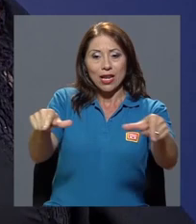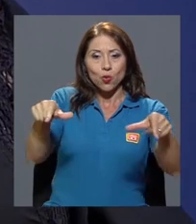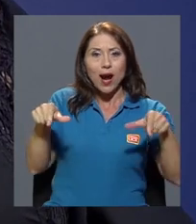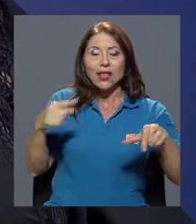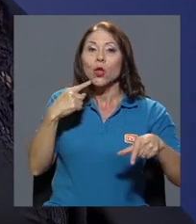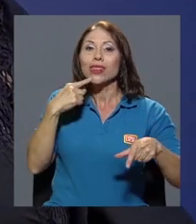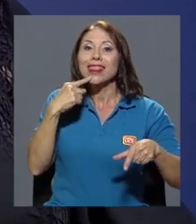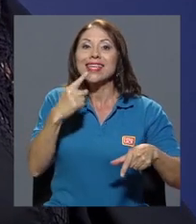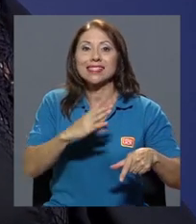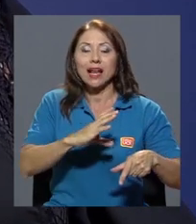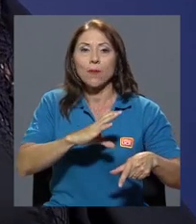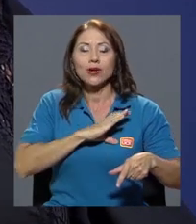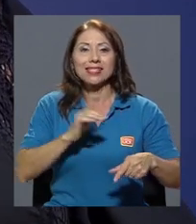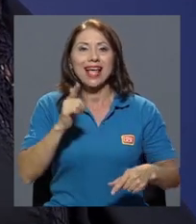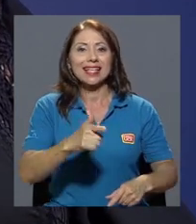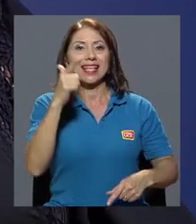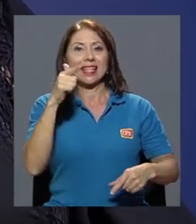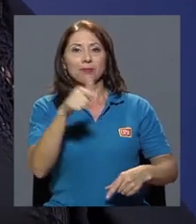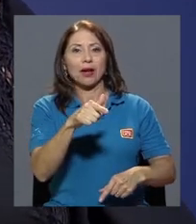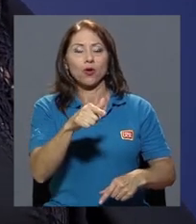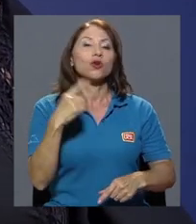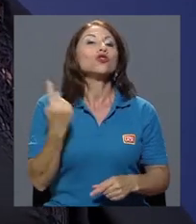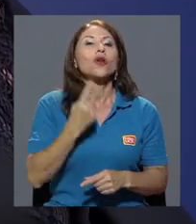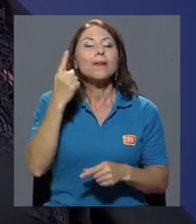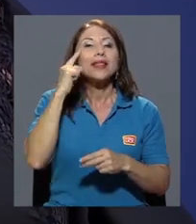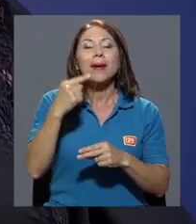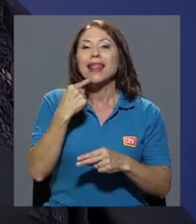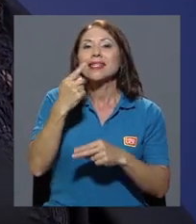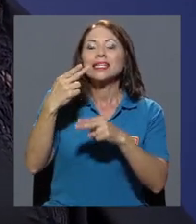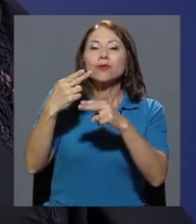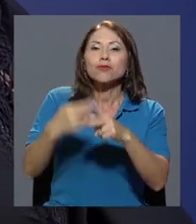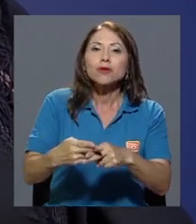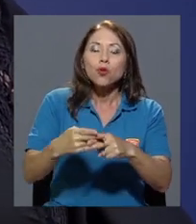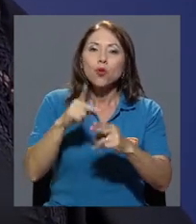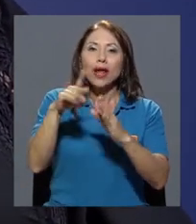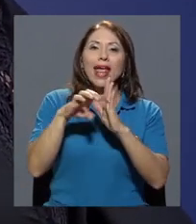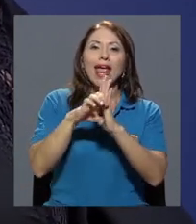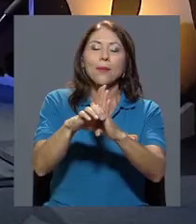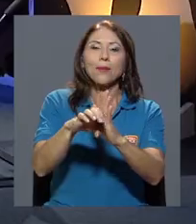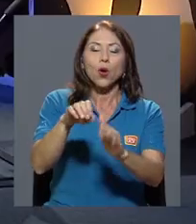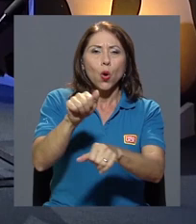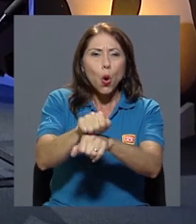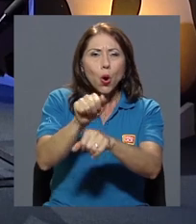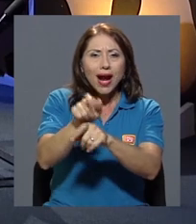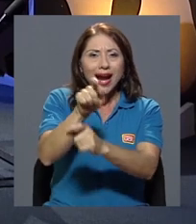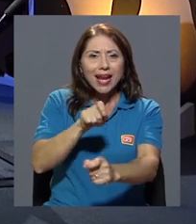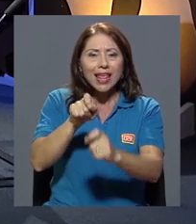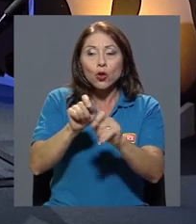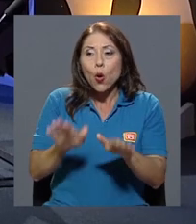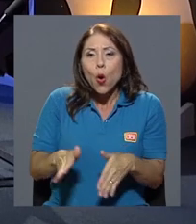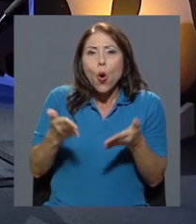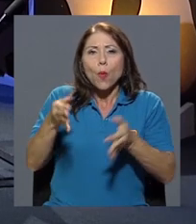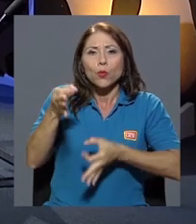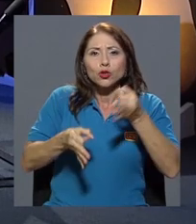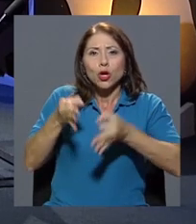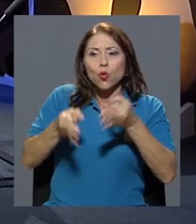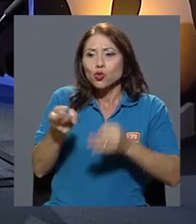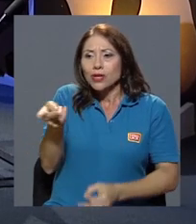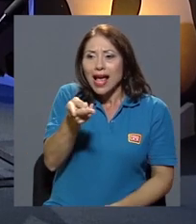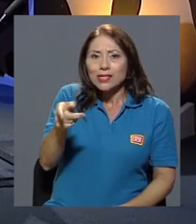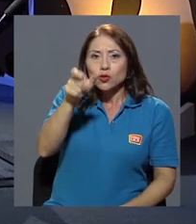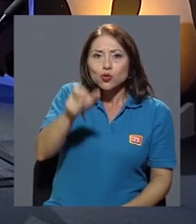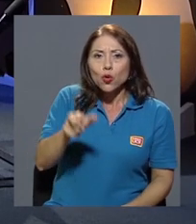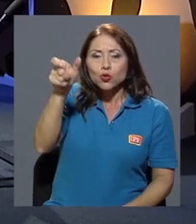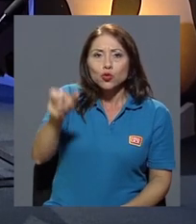la policía que se disparó. Entonces, es decir, solo para nombrarte un ejemplo concreto de cómo se juzga a estos jóvenes